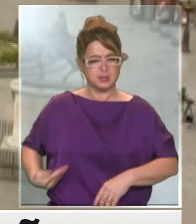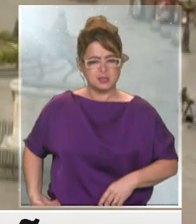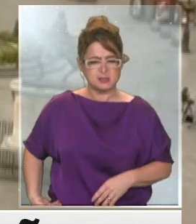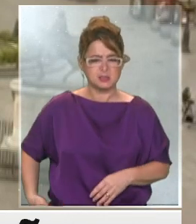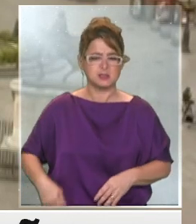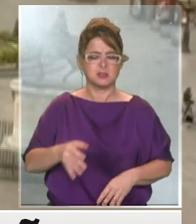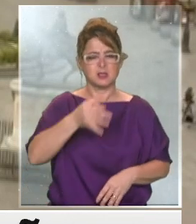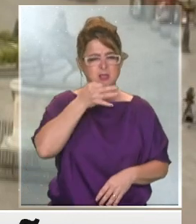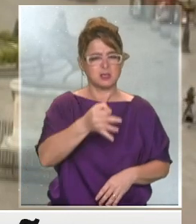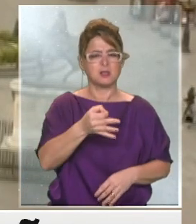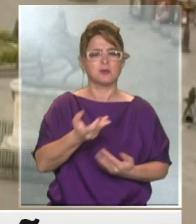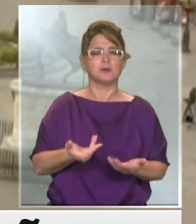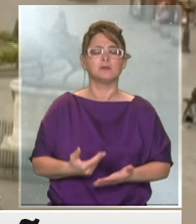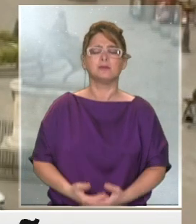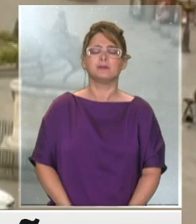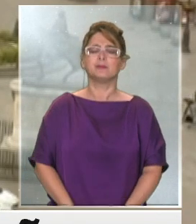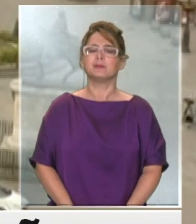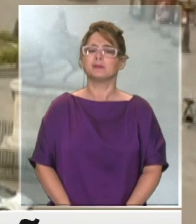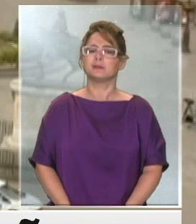en este sentido?